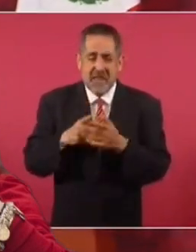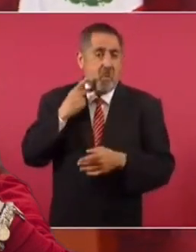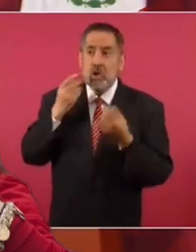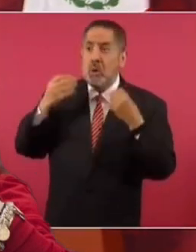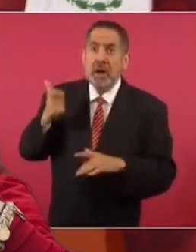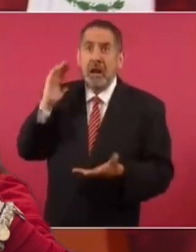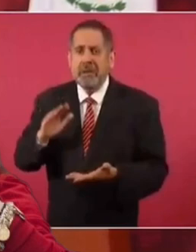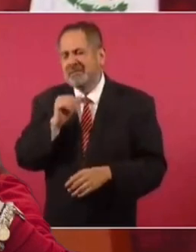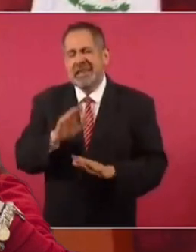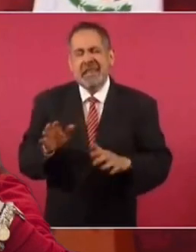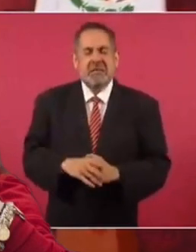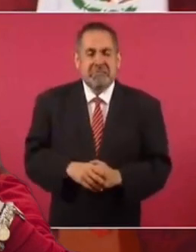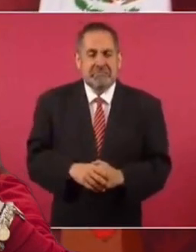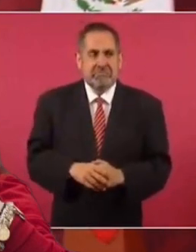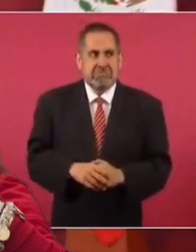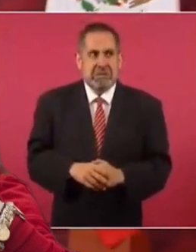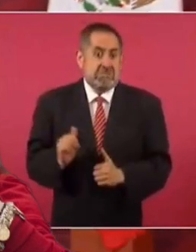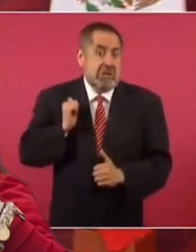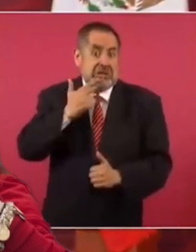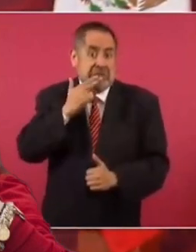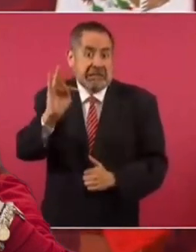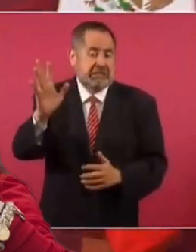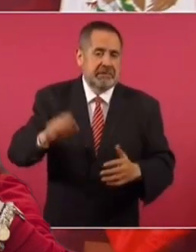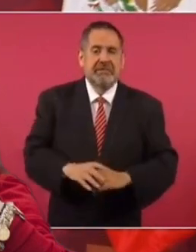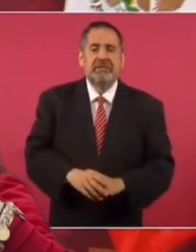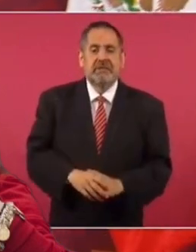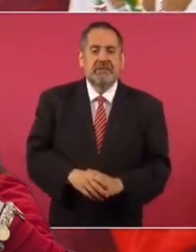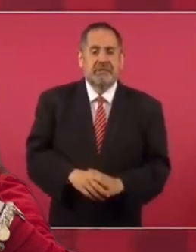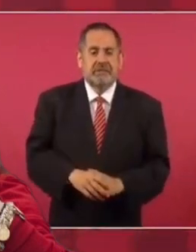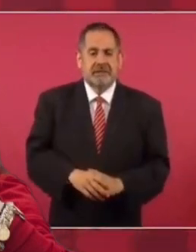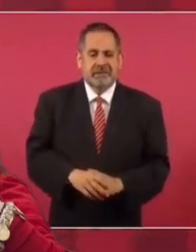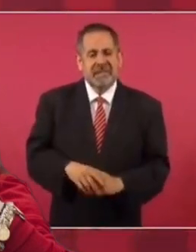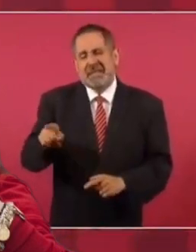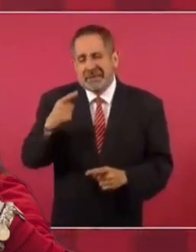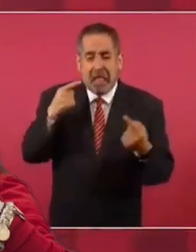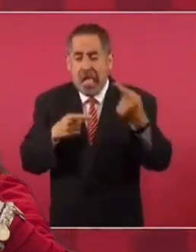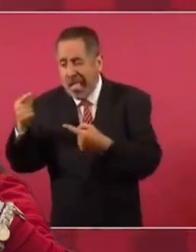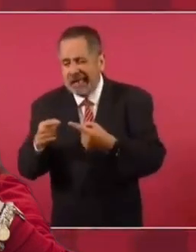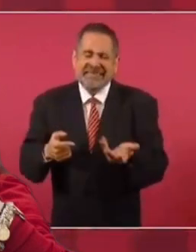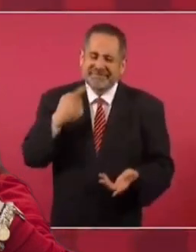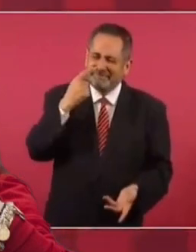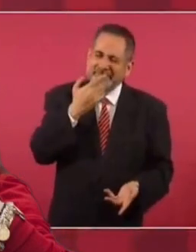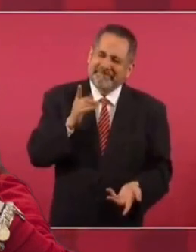políticamente, hasta puede beneficiar. Sin duda es de mal gusto.